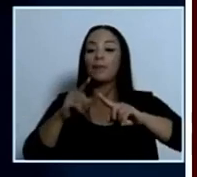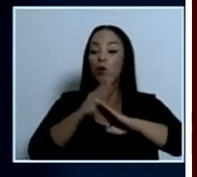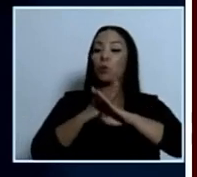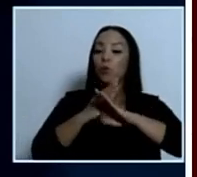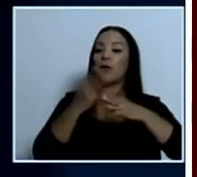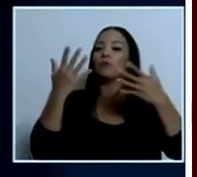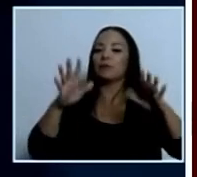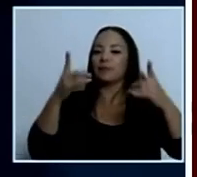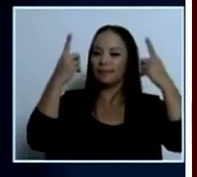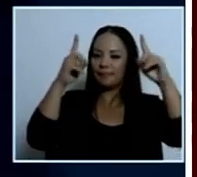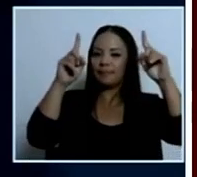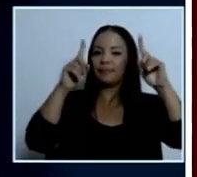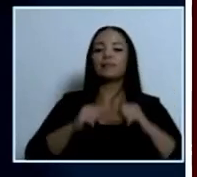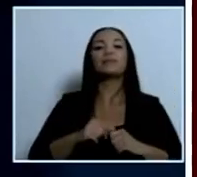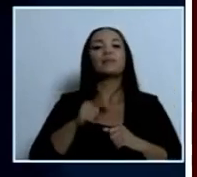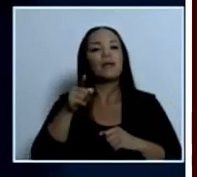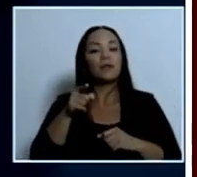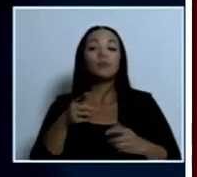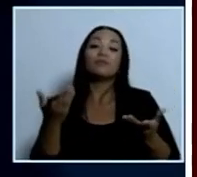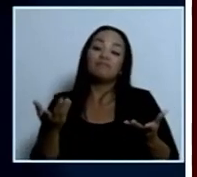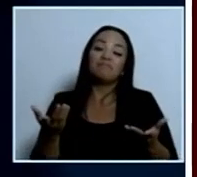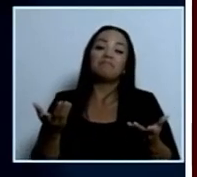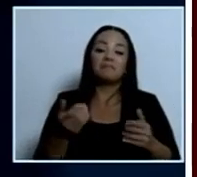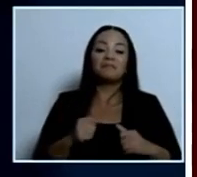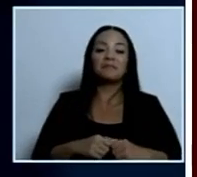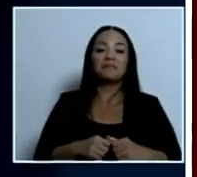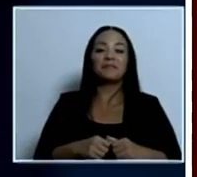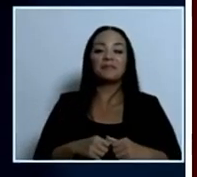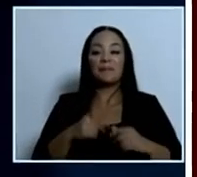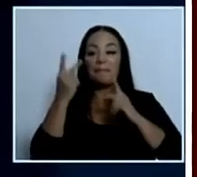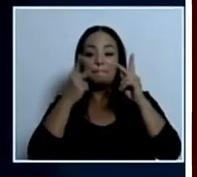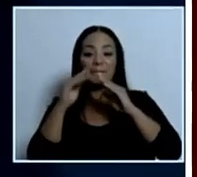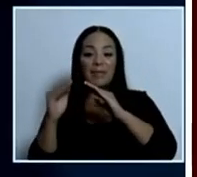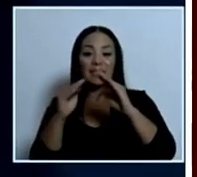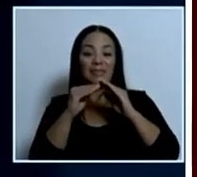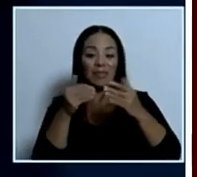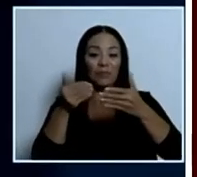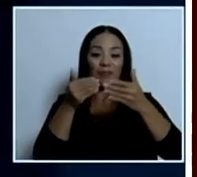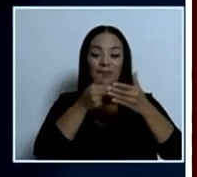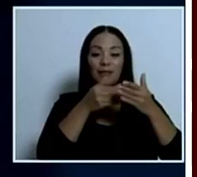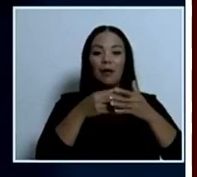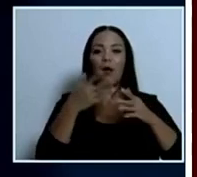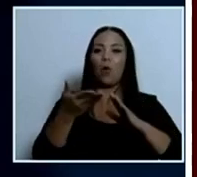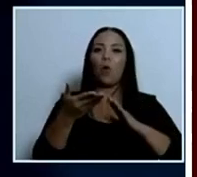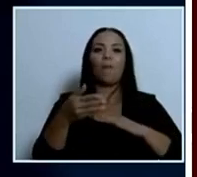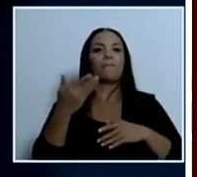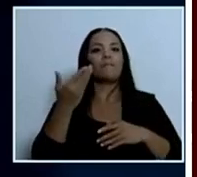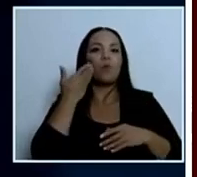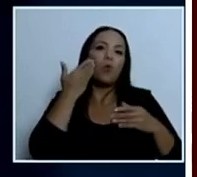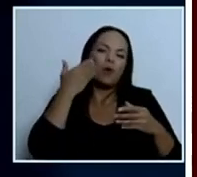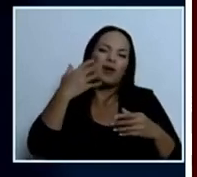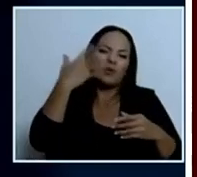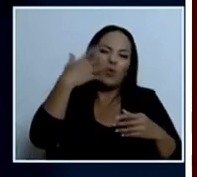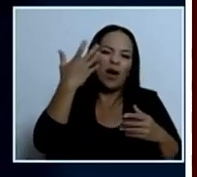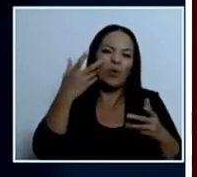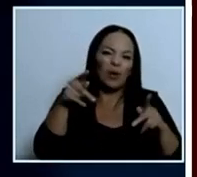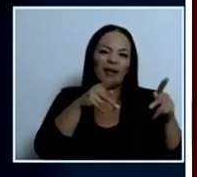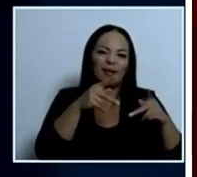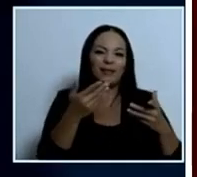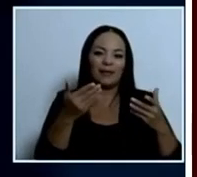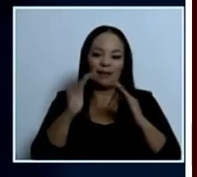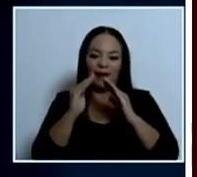realidad ha generado molestia de los vecinos de los centros penitenciarios inclusive molestia de varios